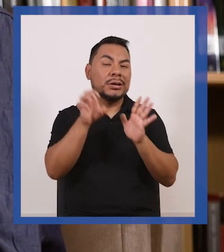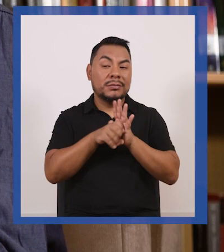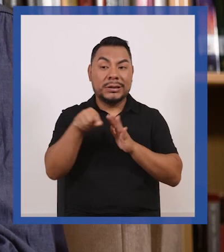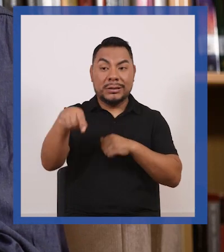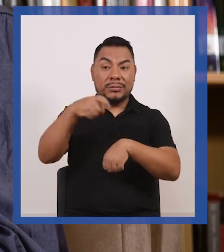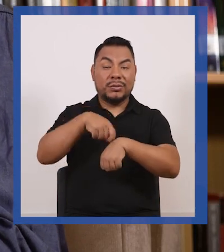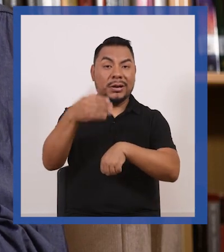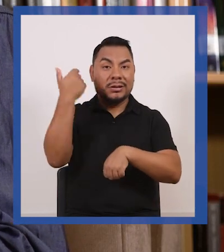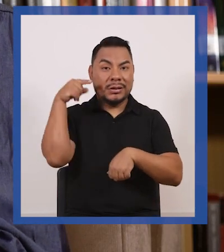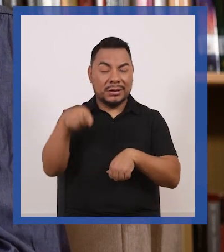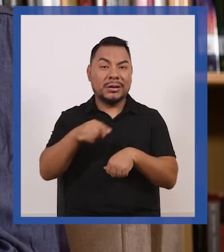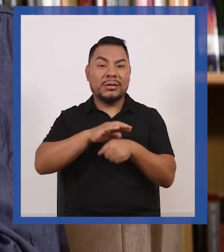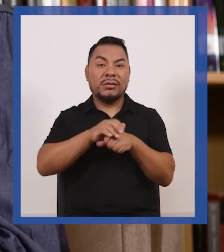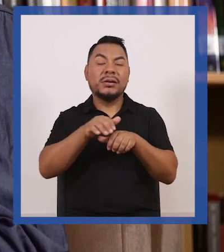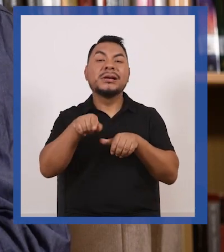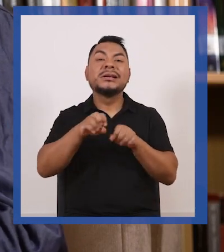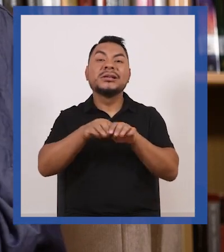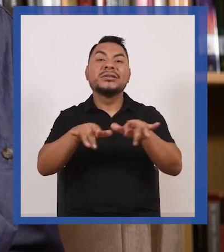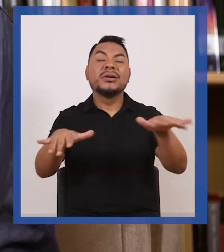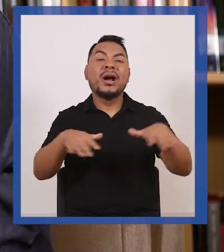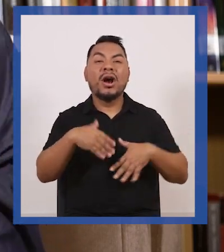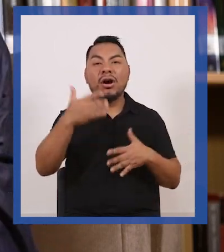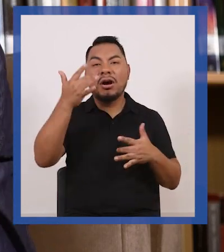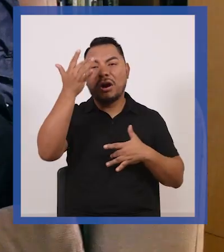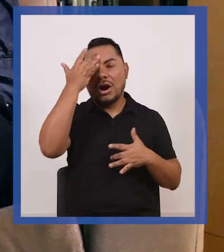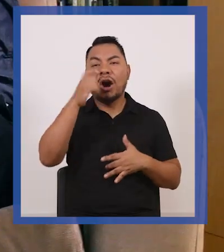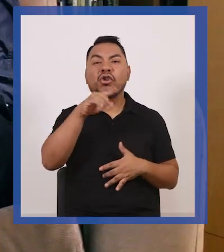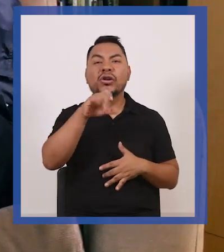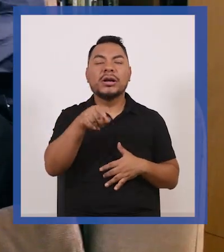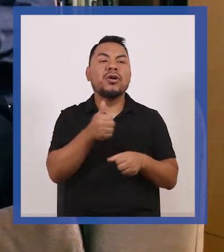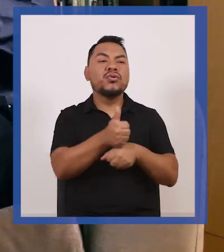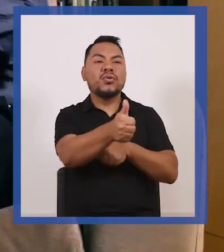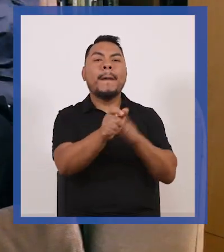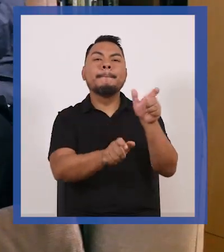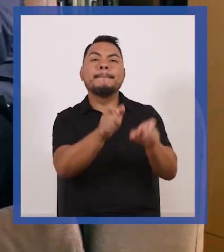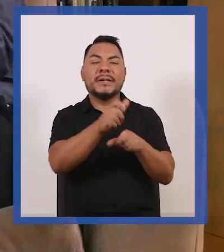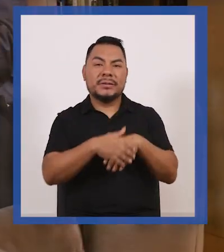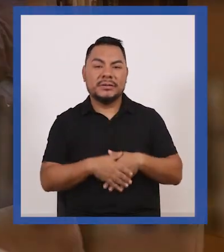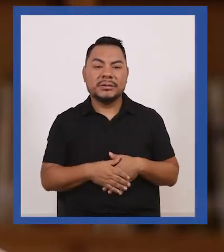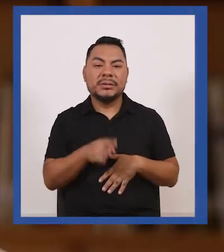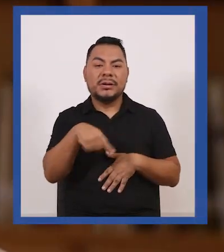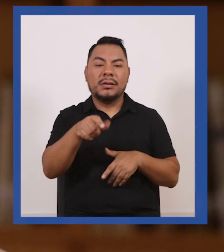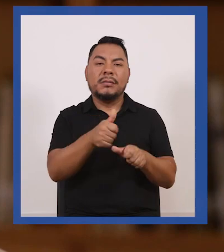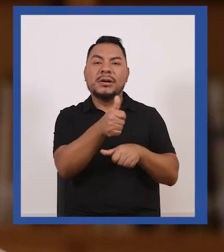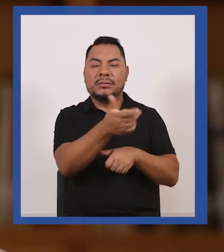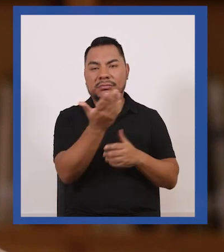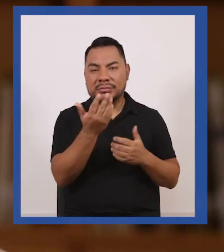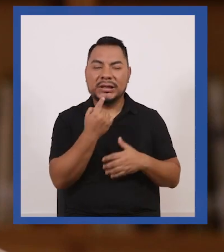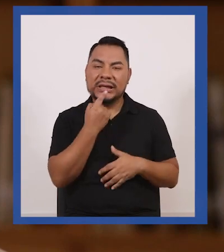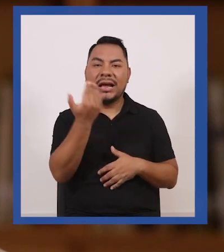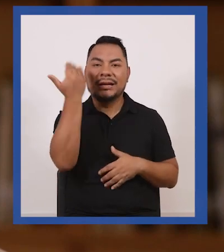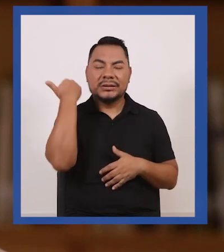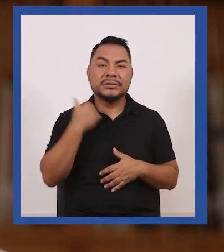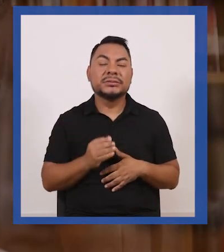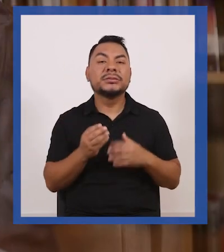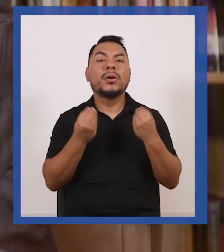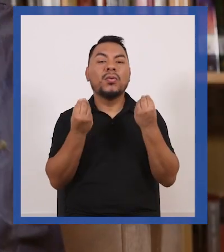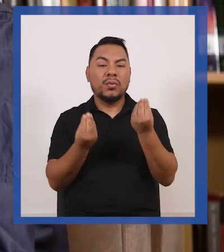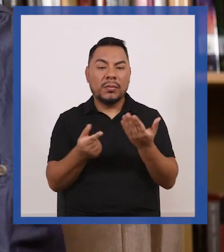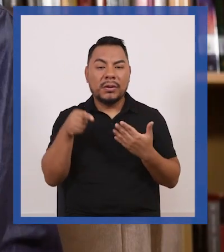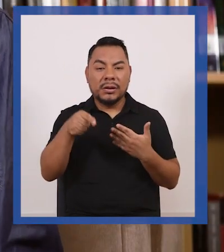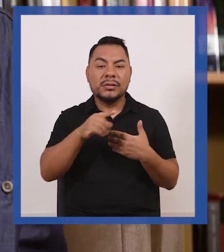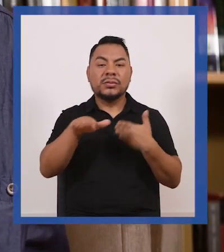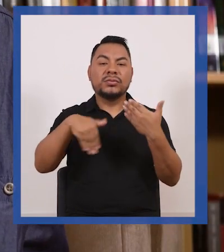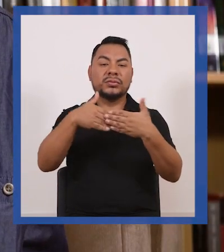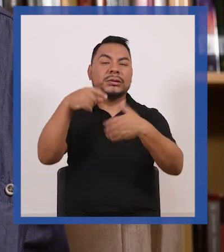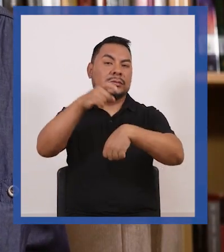en ese momento en el cual la epidemia del cólera se le echó la culpa a la gente se culpabilizó a las víctimas y como en